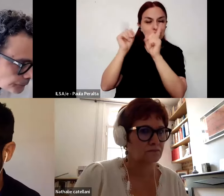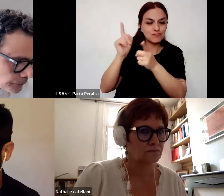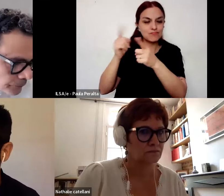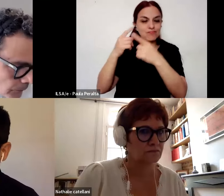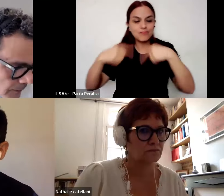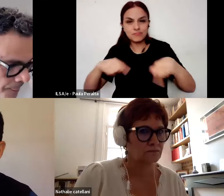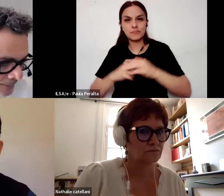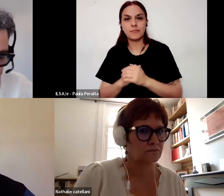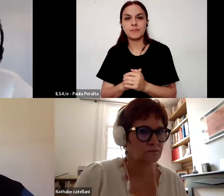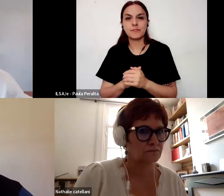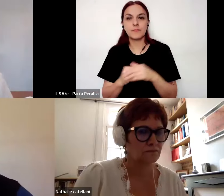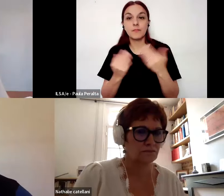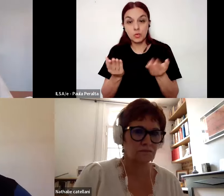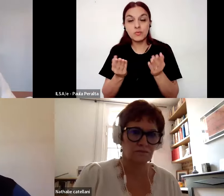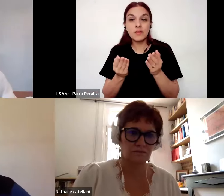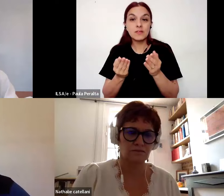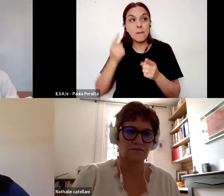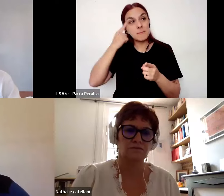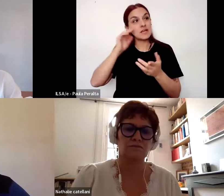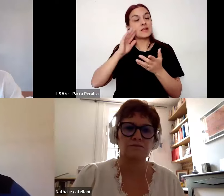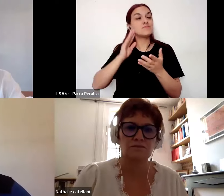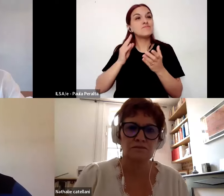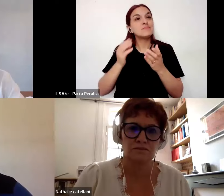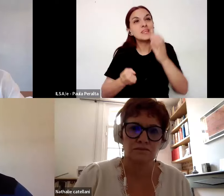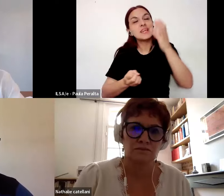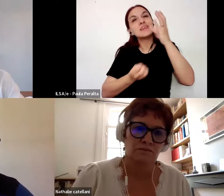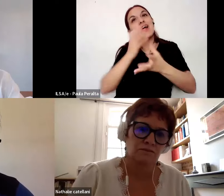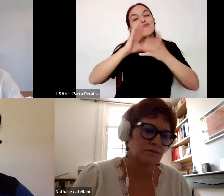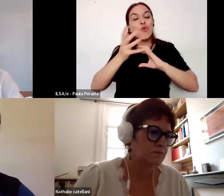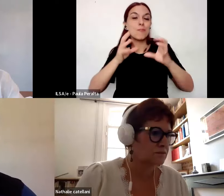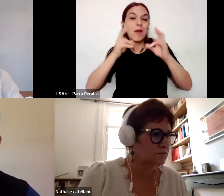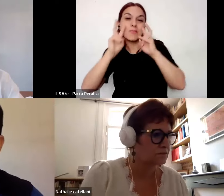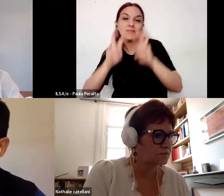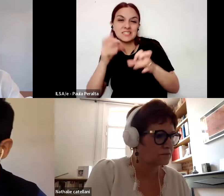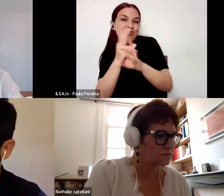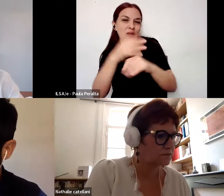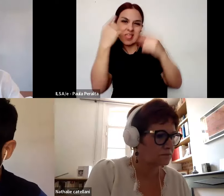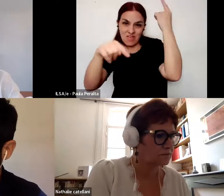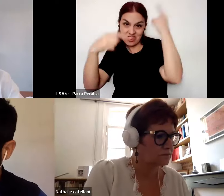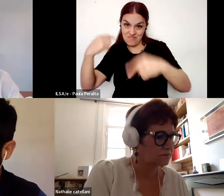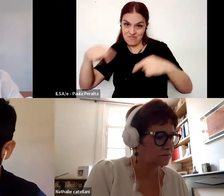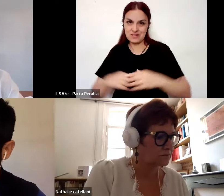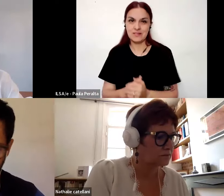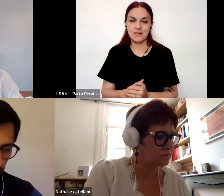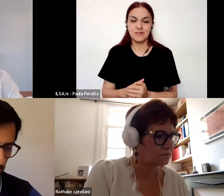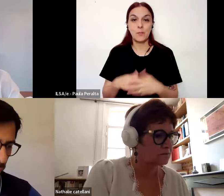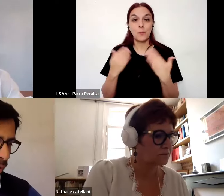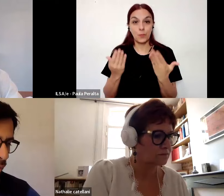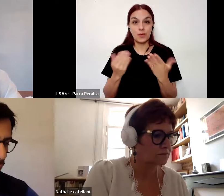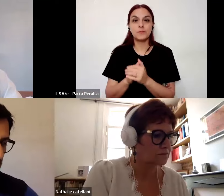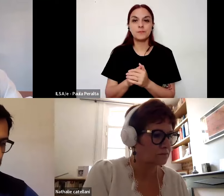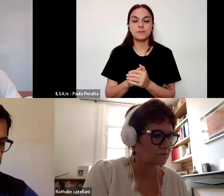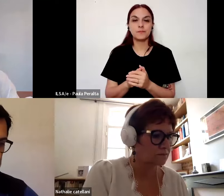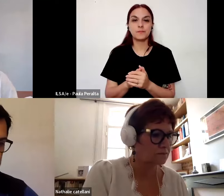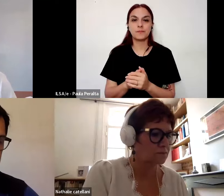distintas modalidades de investigación educativa me parece que en este punto